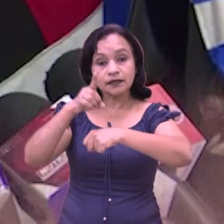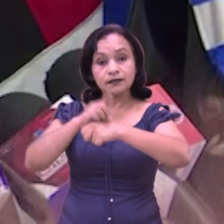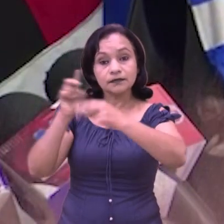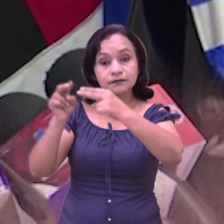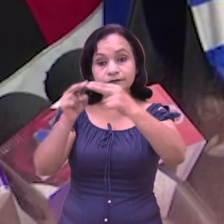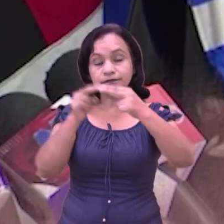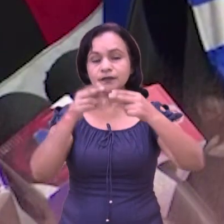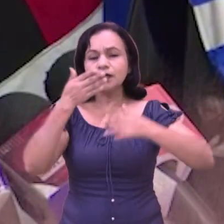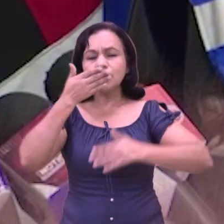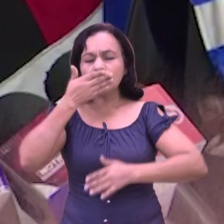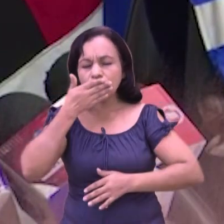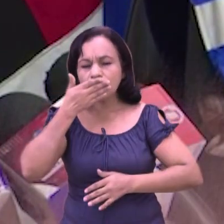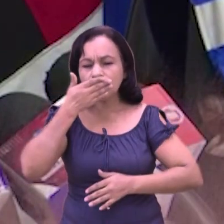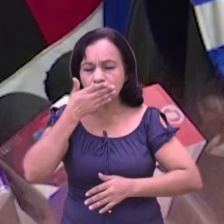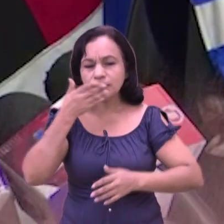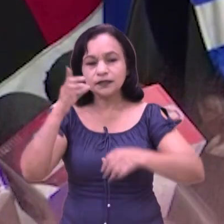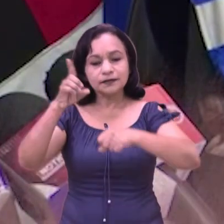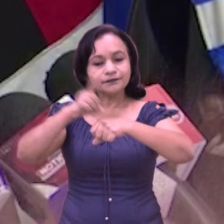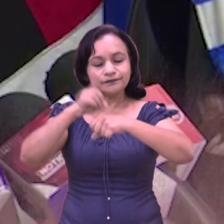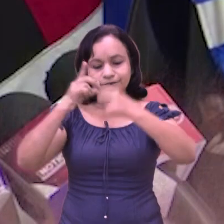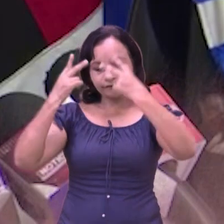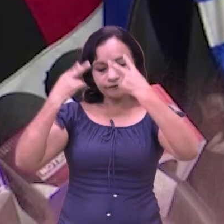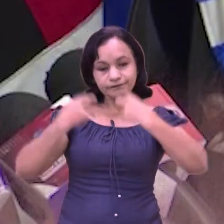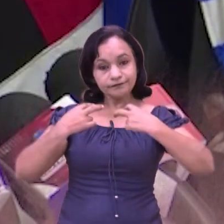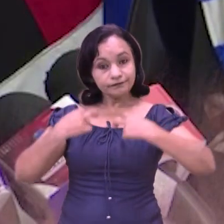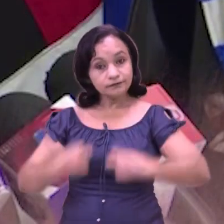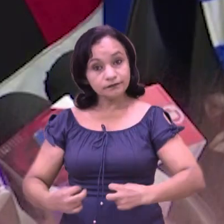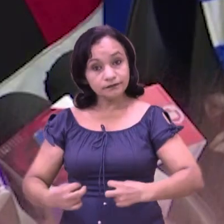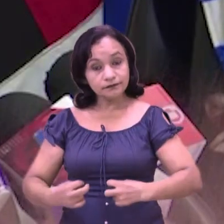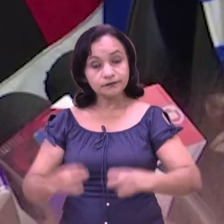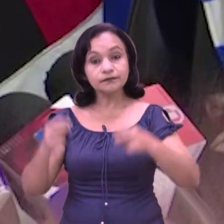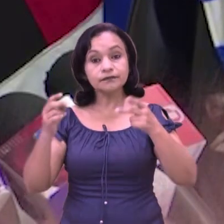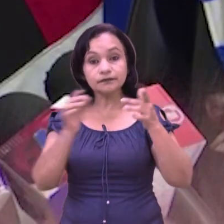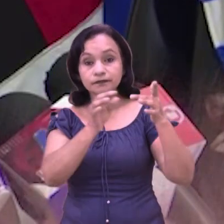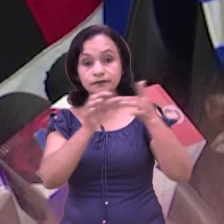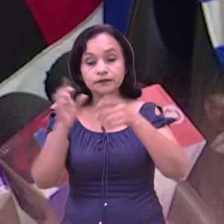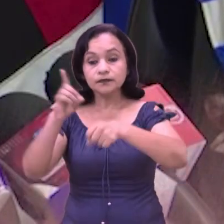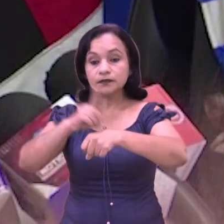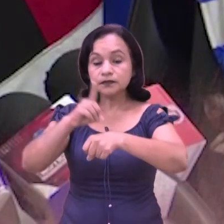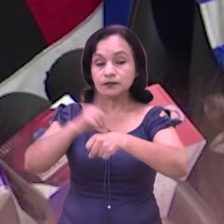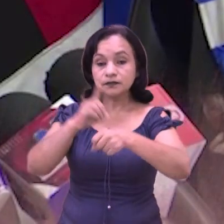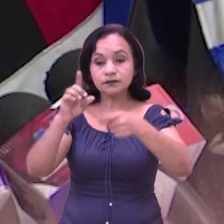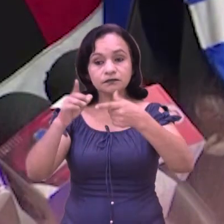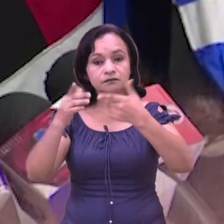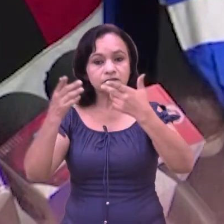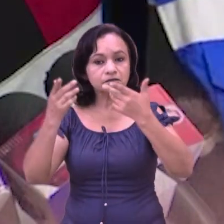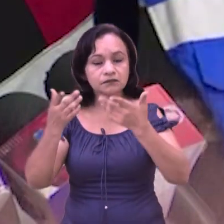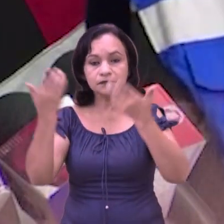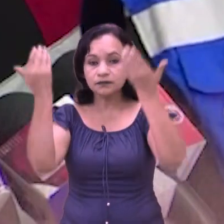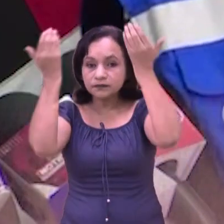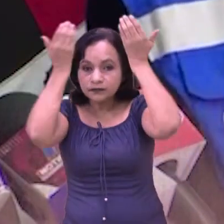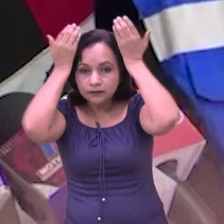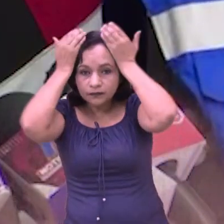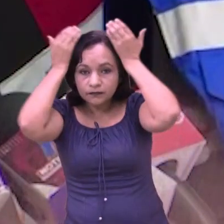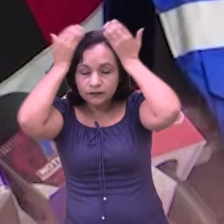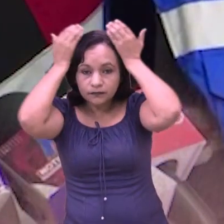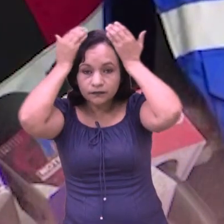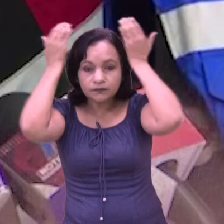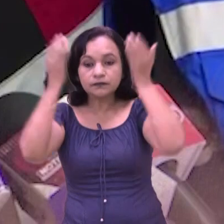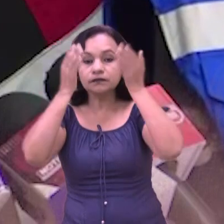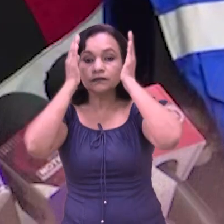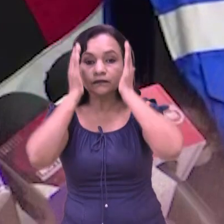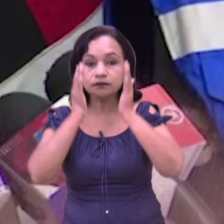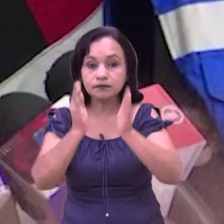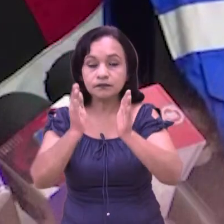neumología, los especialistas en medicina interna, incluyendo médicos generales y enfermeras de la